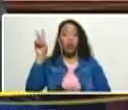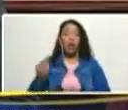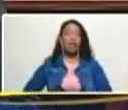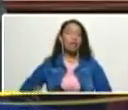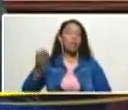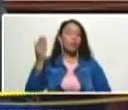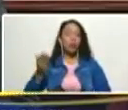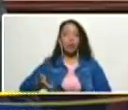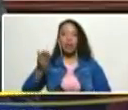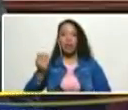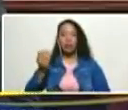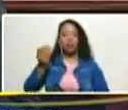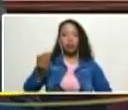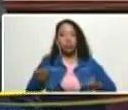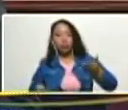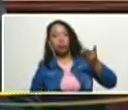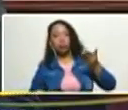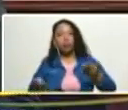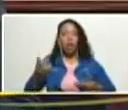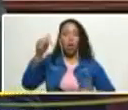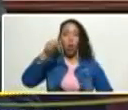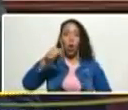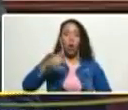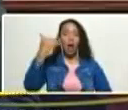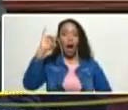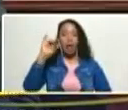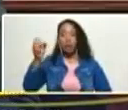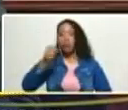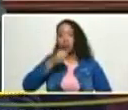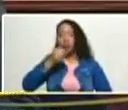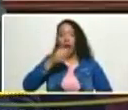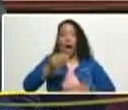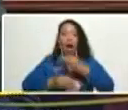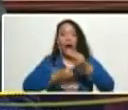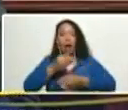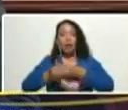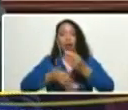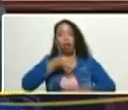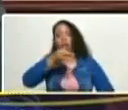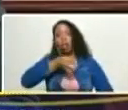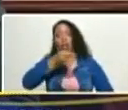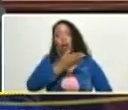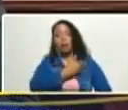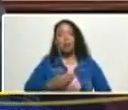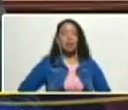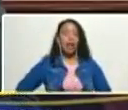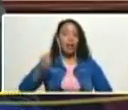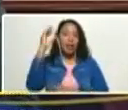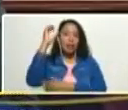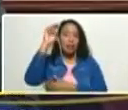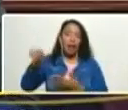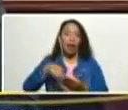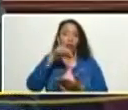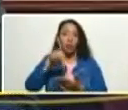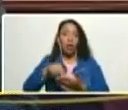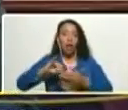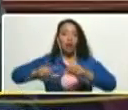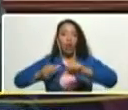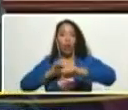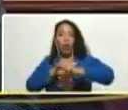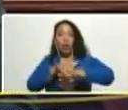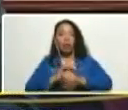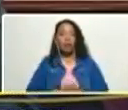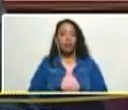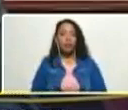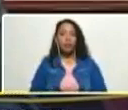y el balance que hoy en la rueda de prensa hacía el presidente de la asamblea nacional doctor Jorge Rodríguez